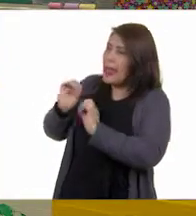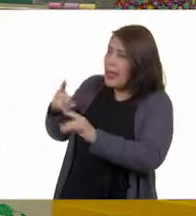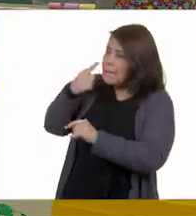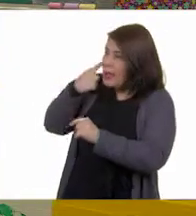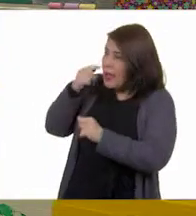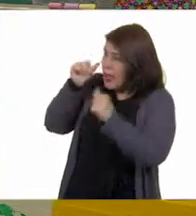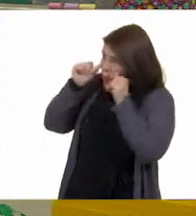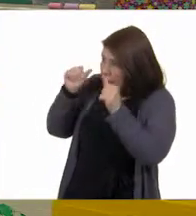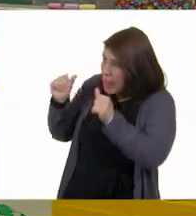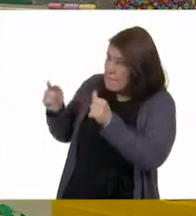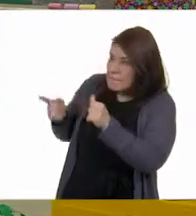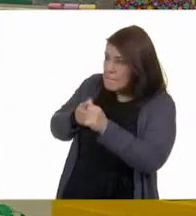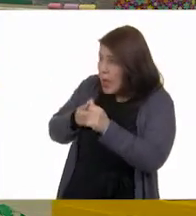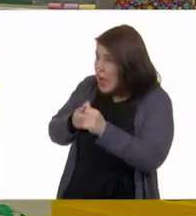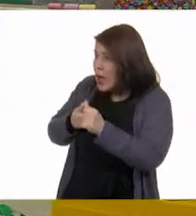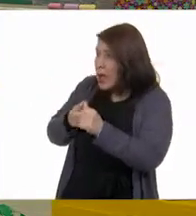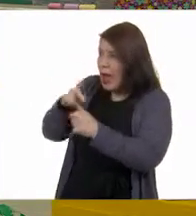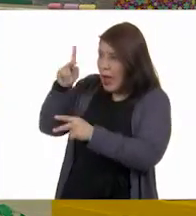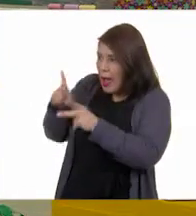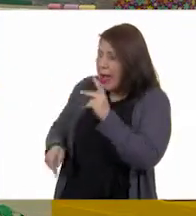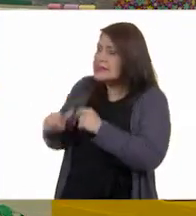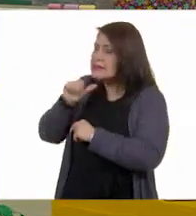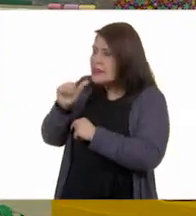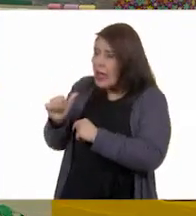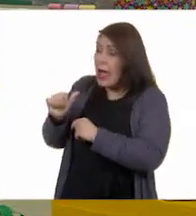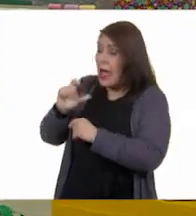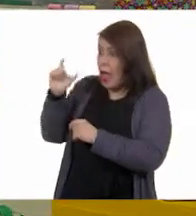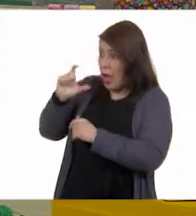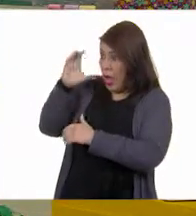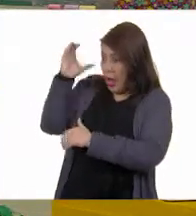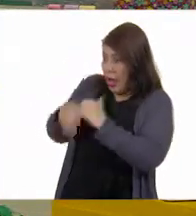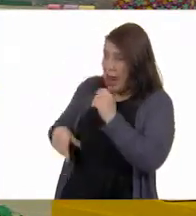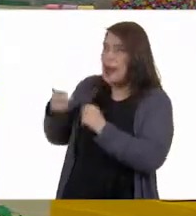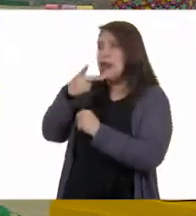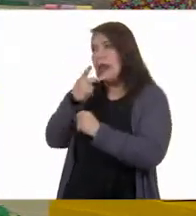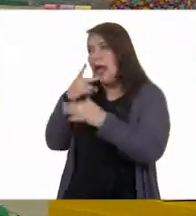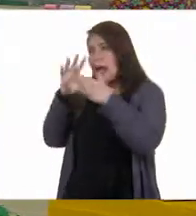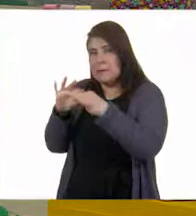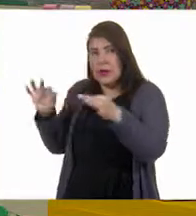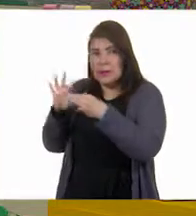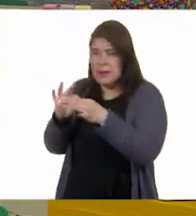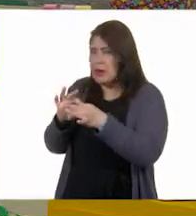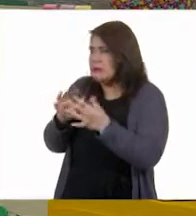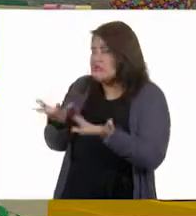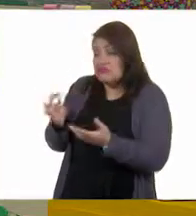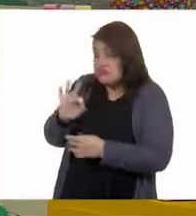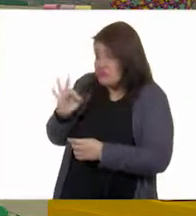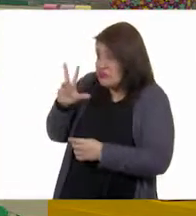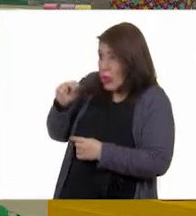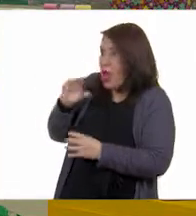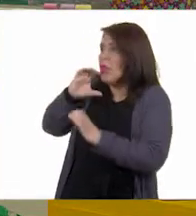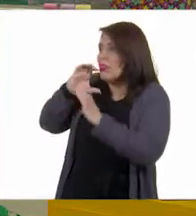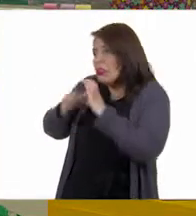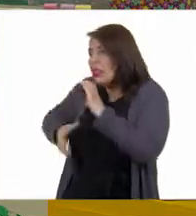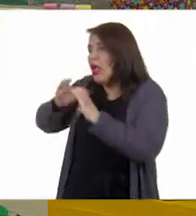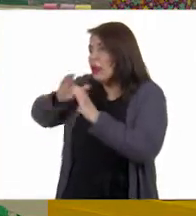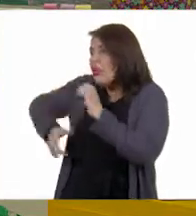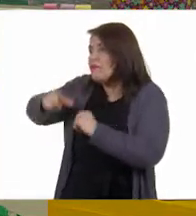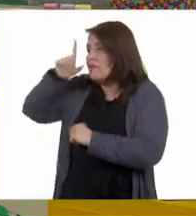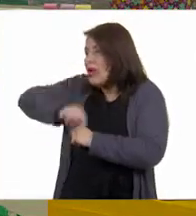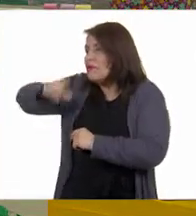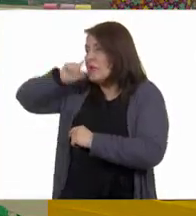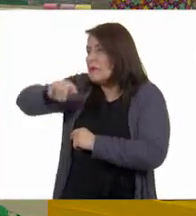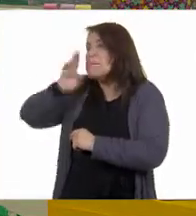que escuchar, no interrumpir. Ya que te... Así, de esa manera, no te vas a poder comunicar con nadie, Gloria.